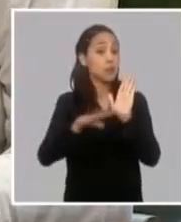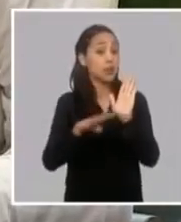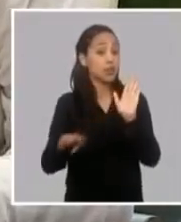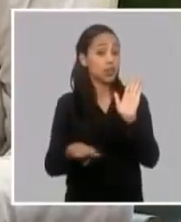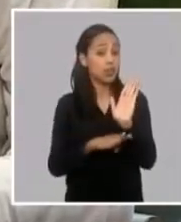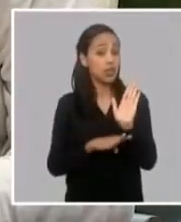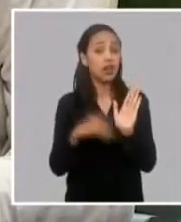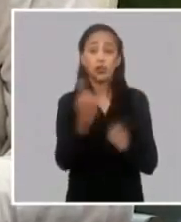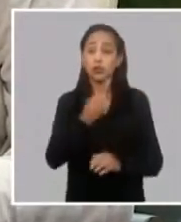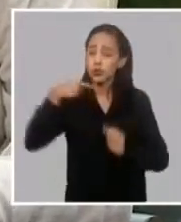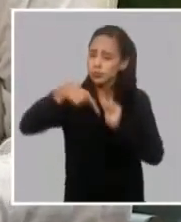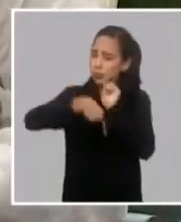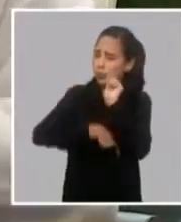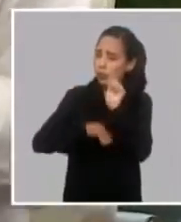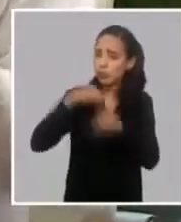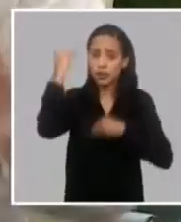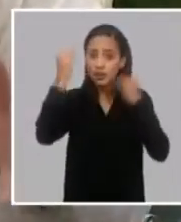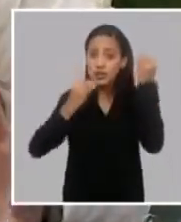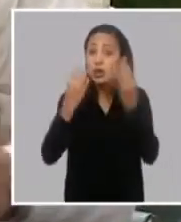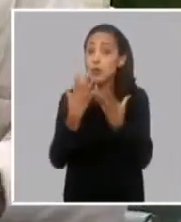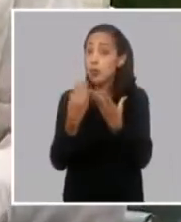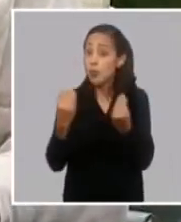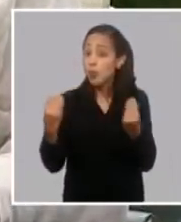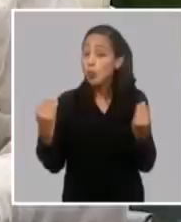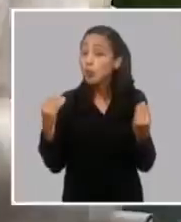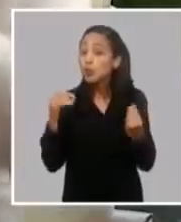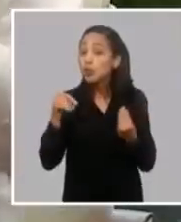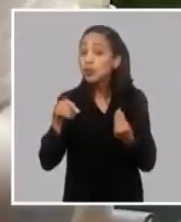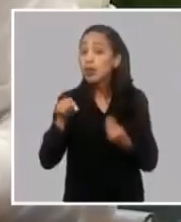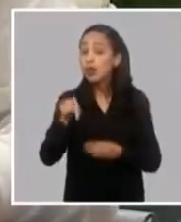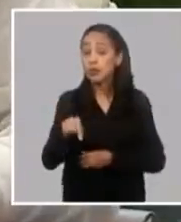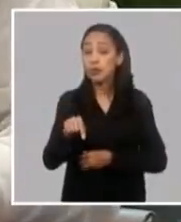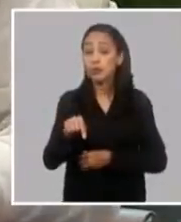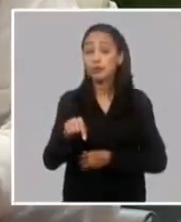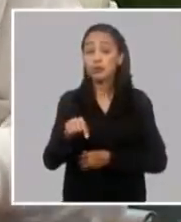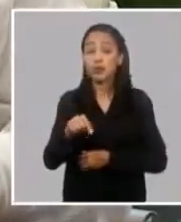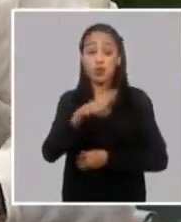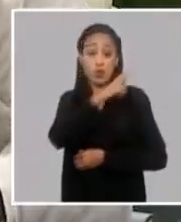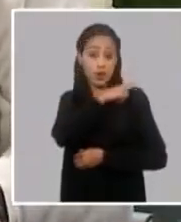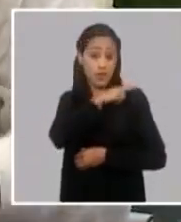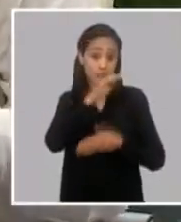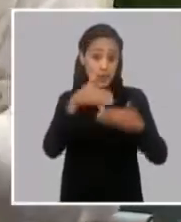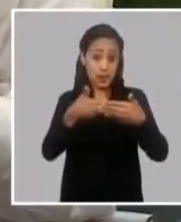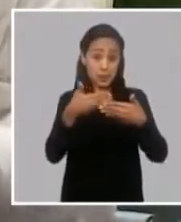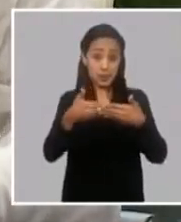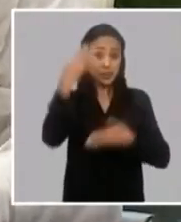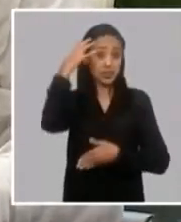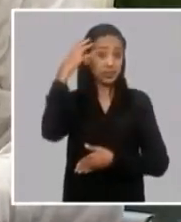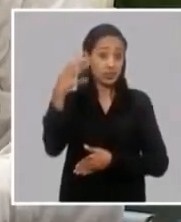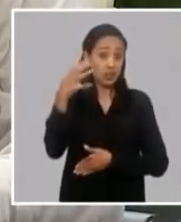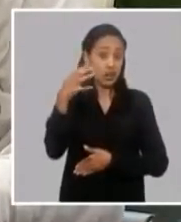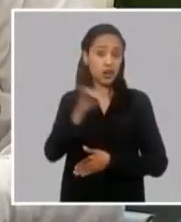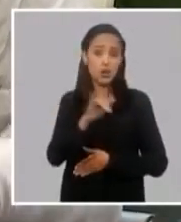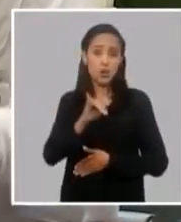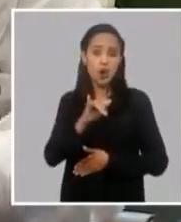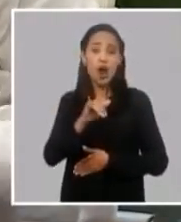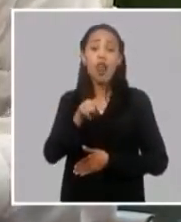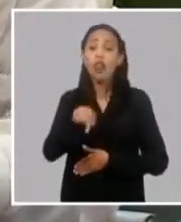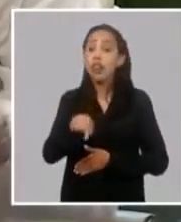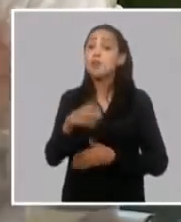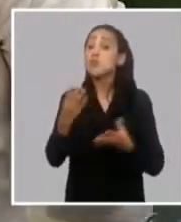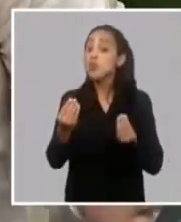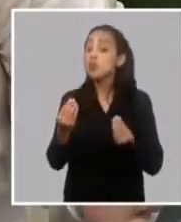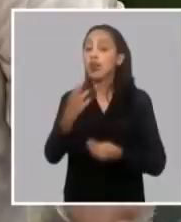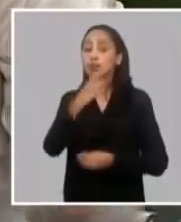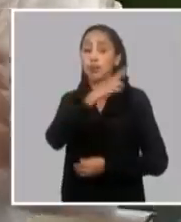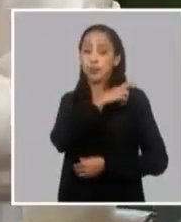profundidad una medida que dota de mucha autonomía a la dirección de la empresa estatal y de mucha responsabilidad porque siempre